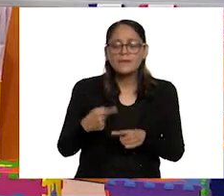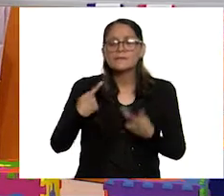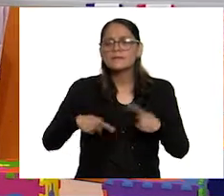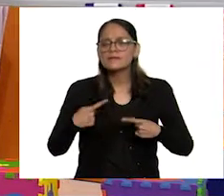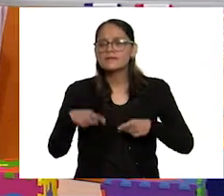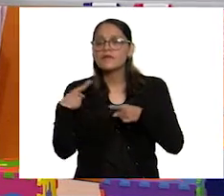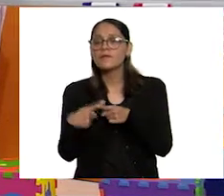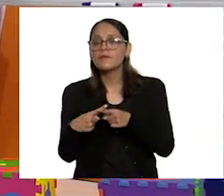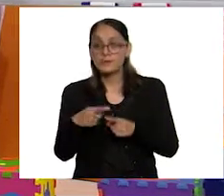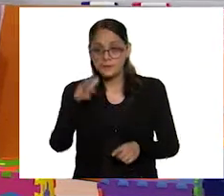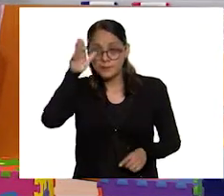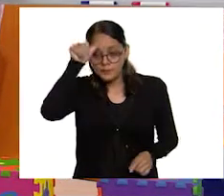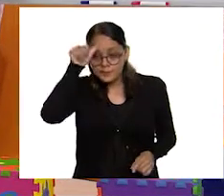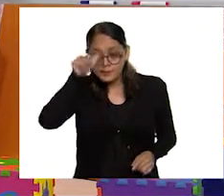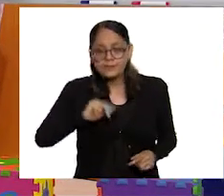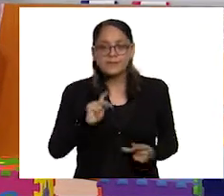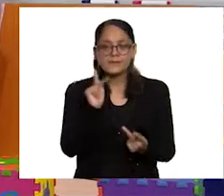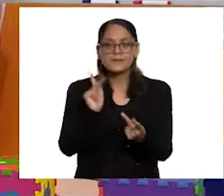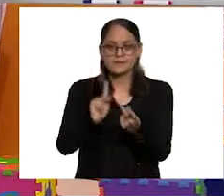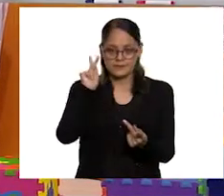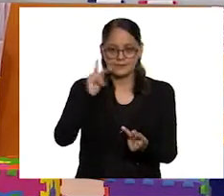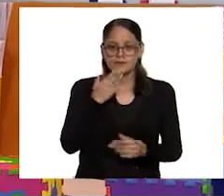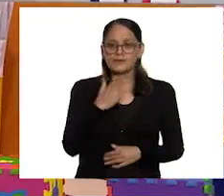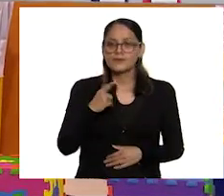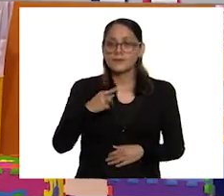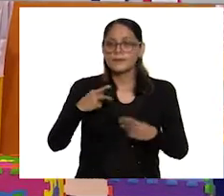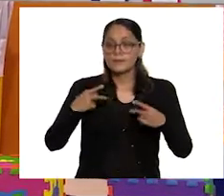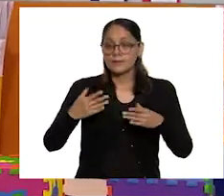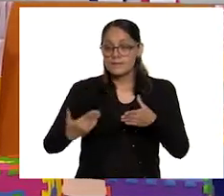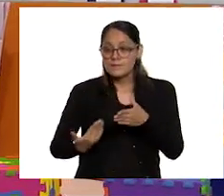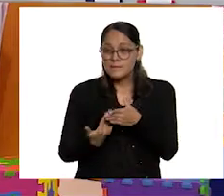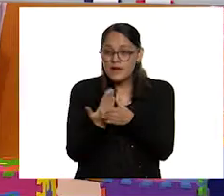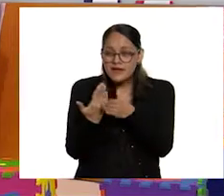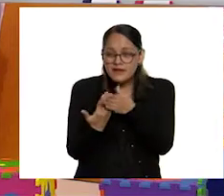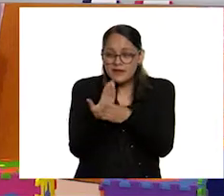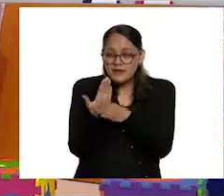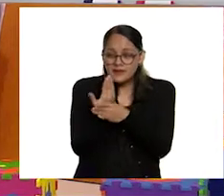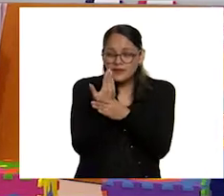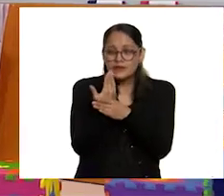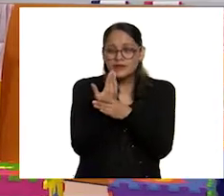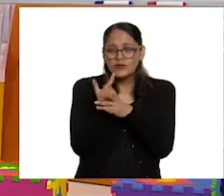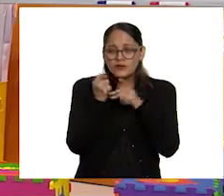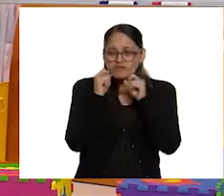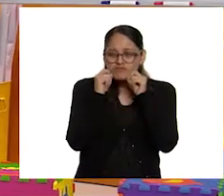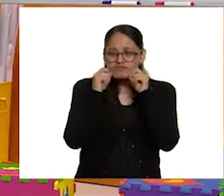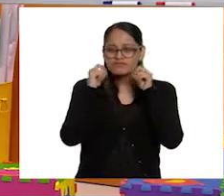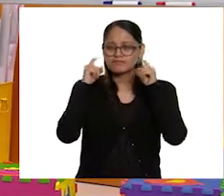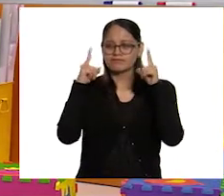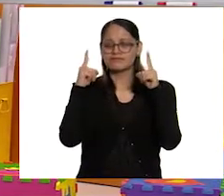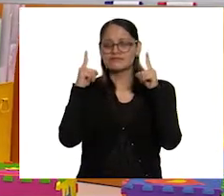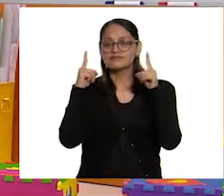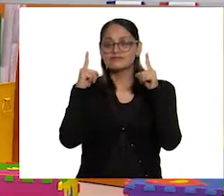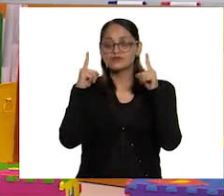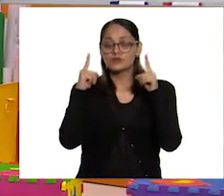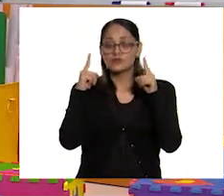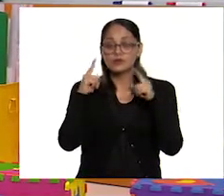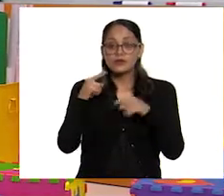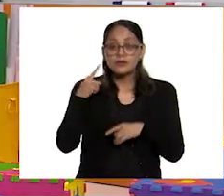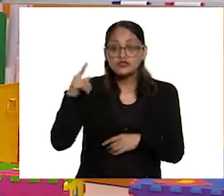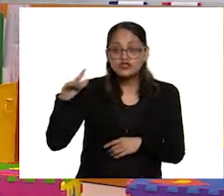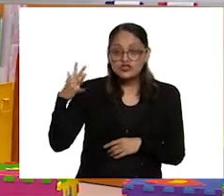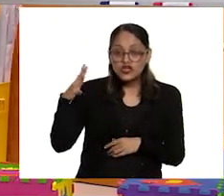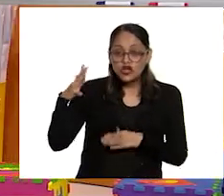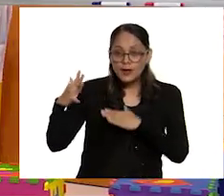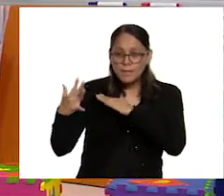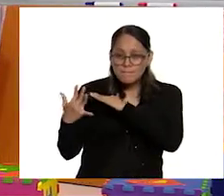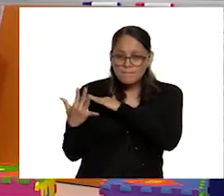qué se trata. Perfecto. Es madrugador. Se levanta muy temprano cuando el sol